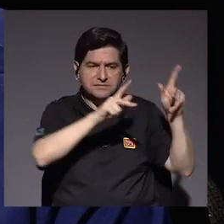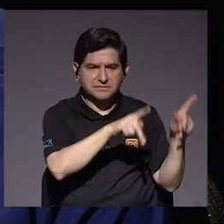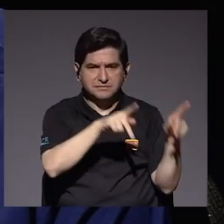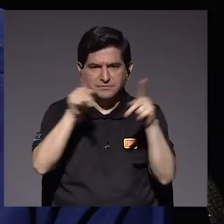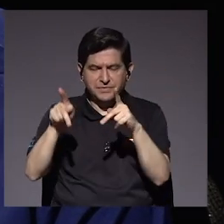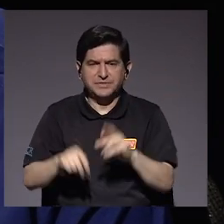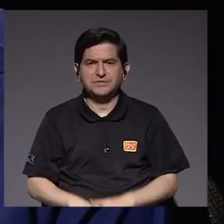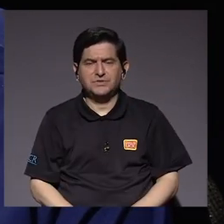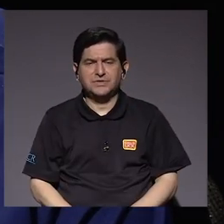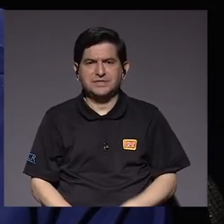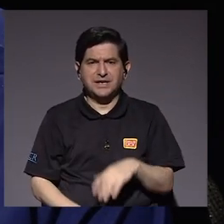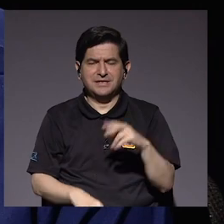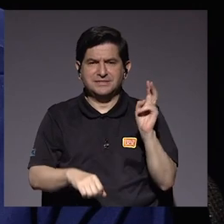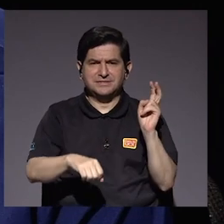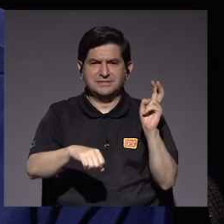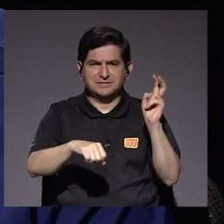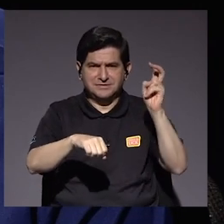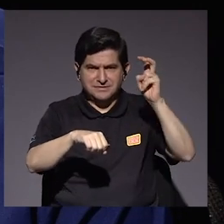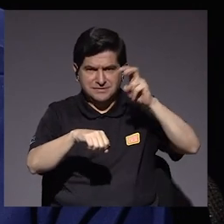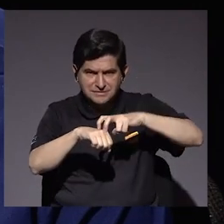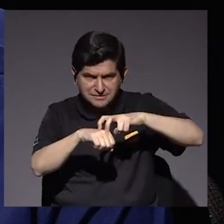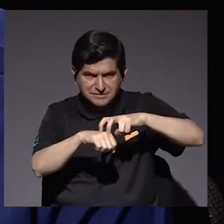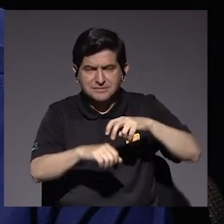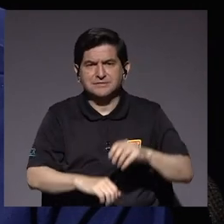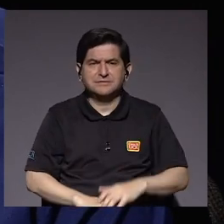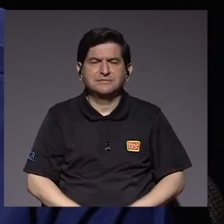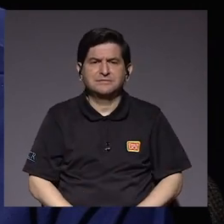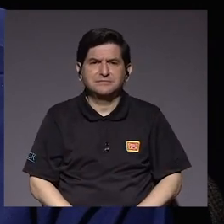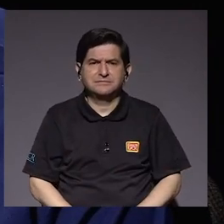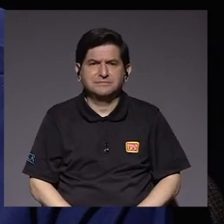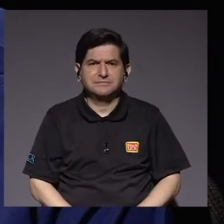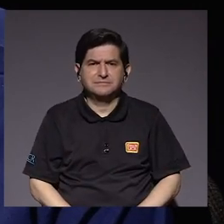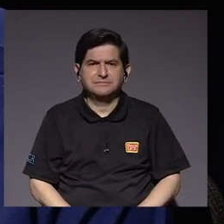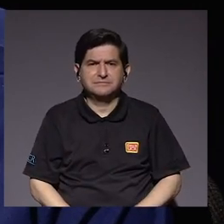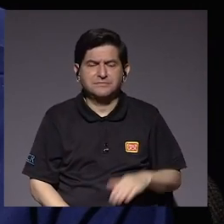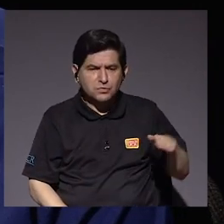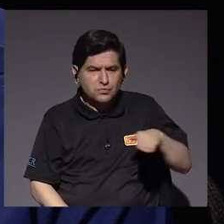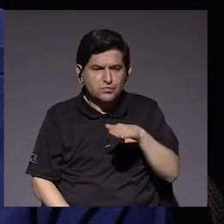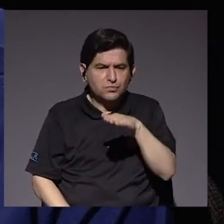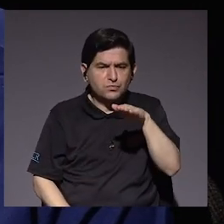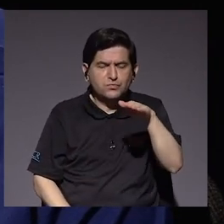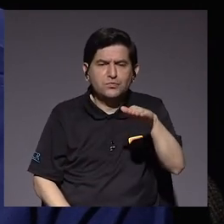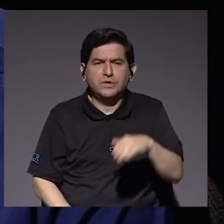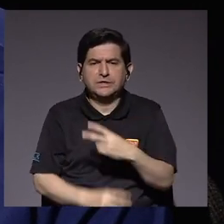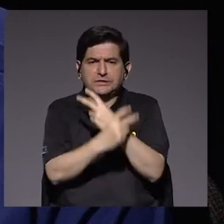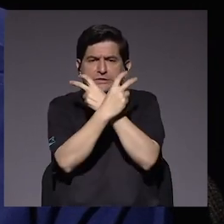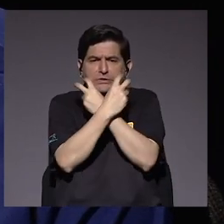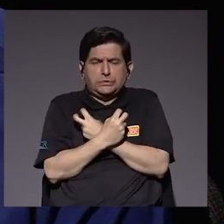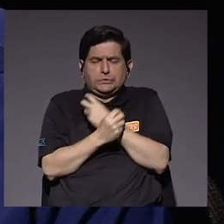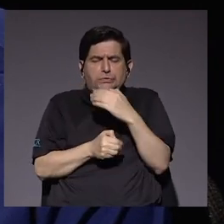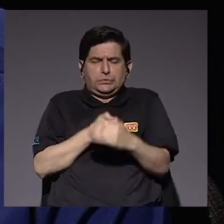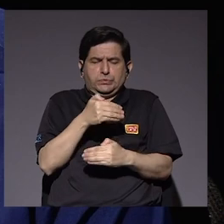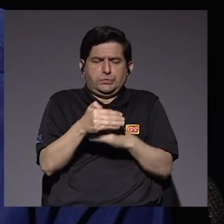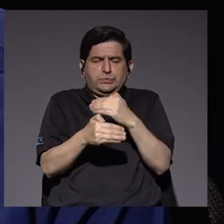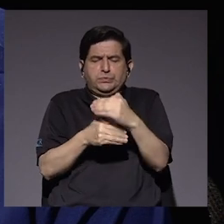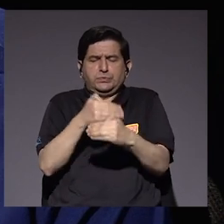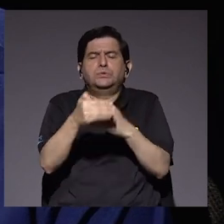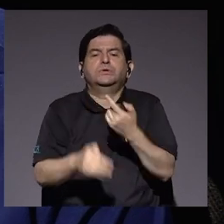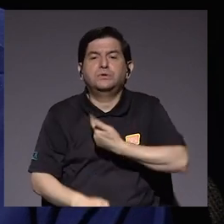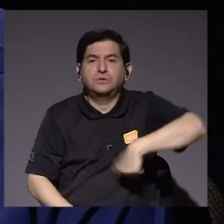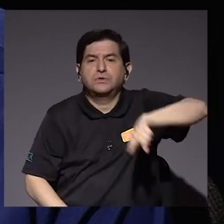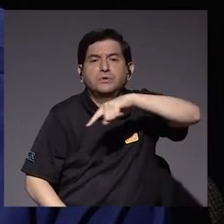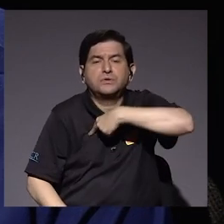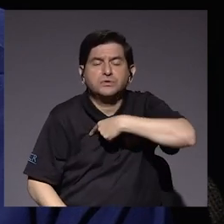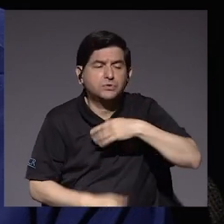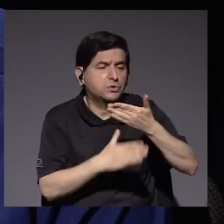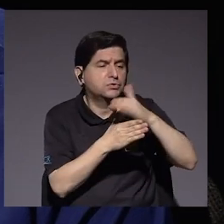las personas que sufren envenenamientos por mordeduras de serpientes y hemos